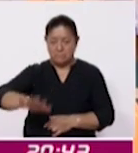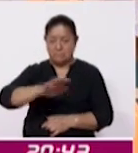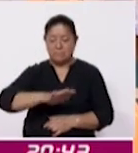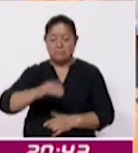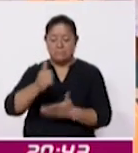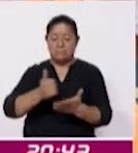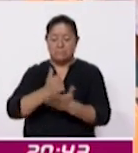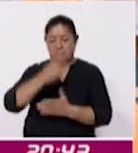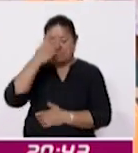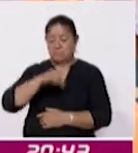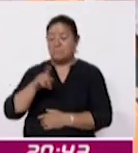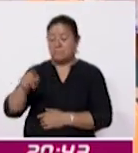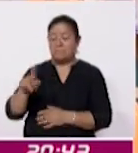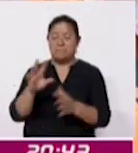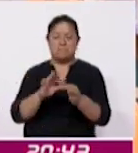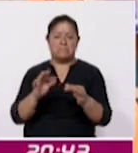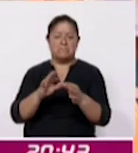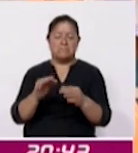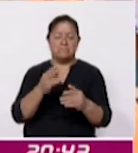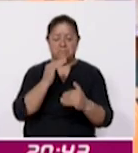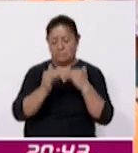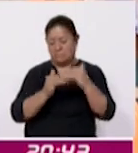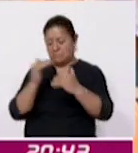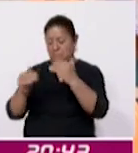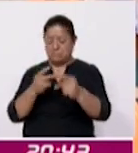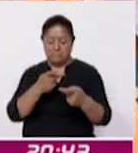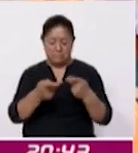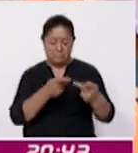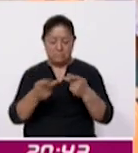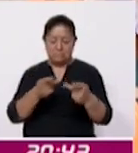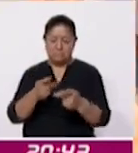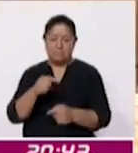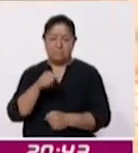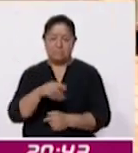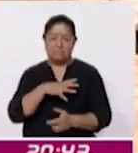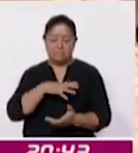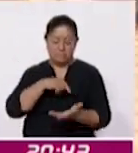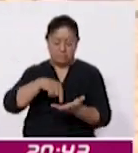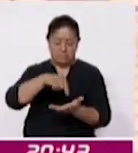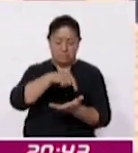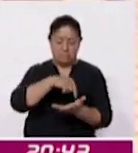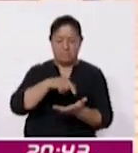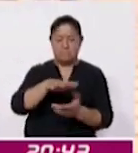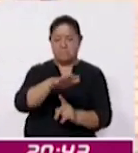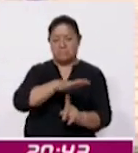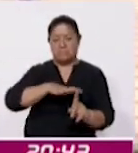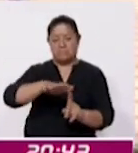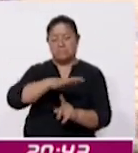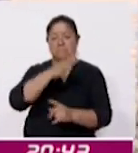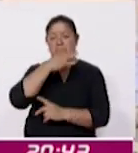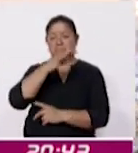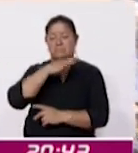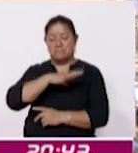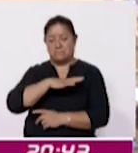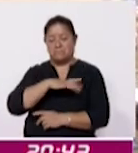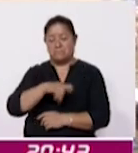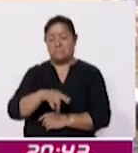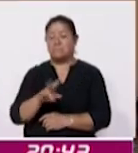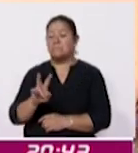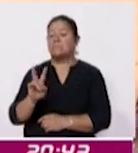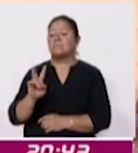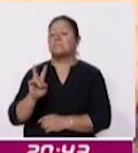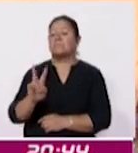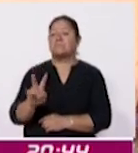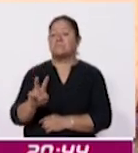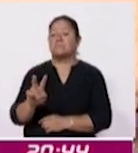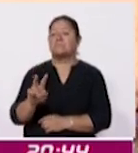participantes explicarán el proceso de preparación los ingredientes los contextos y festividades en las que se prepara Finalmente el viernes 13